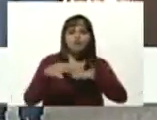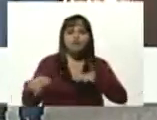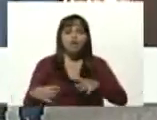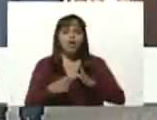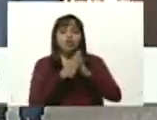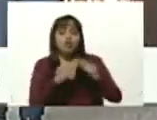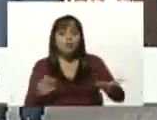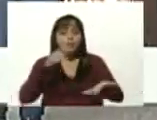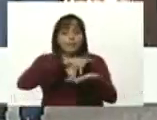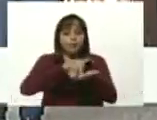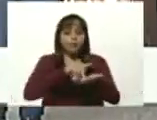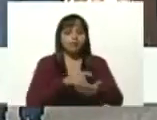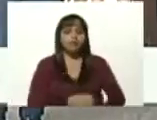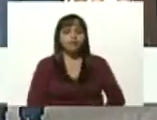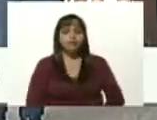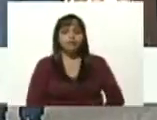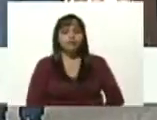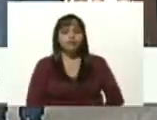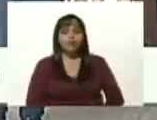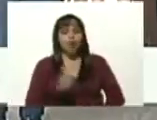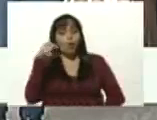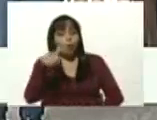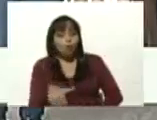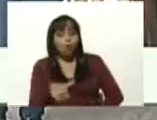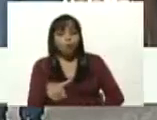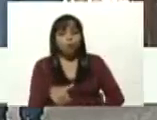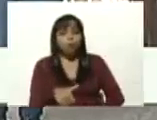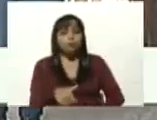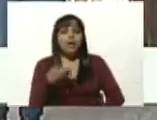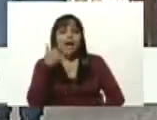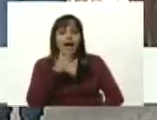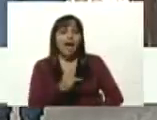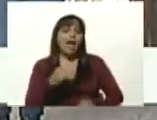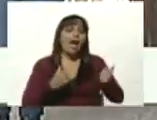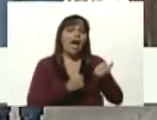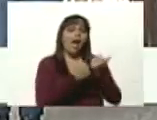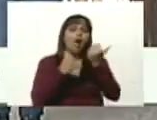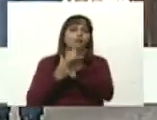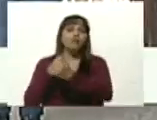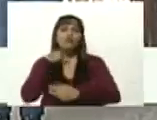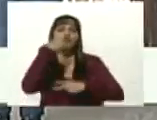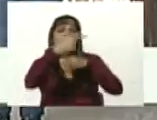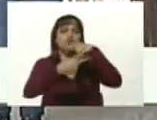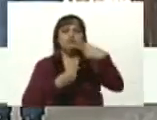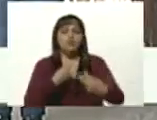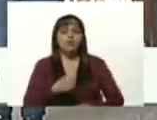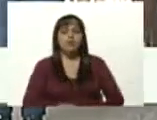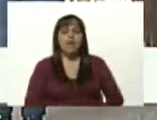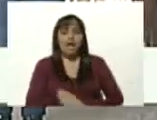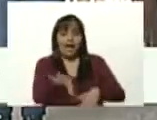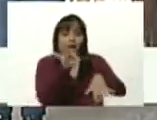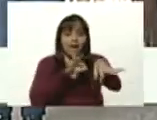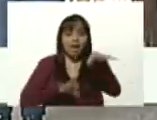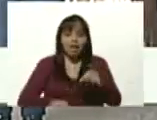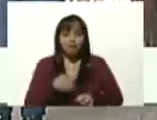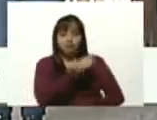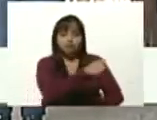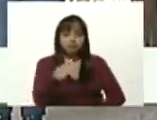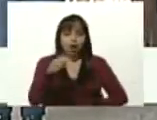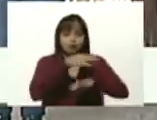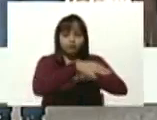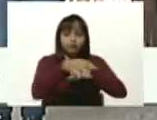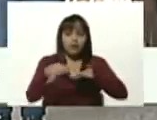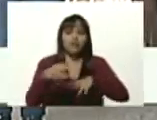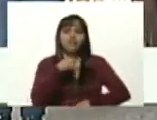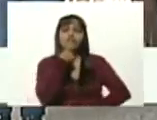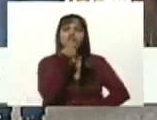todas las parroquias, presidente. Hoy por hoy cuenta con un contingente de voceros y voceras. Electos desde cada municipio. Nuestro